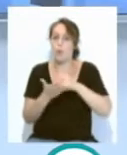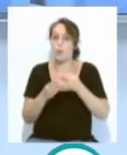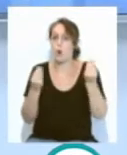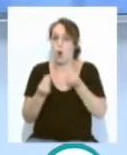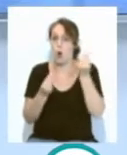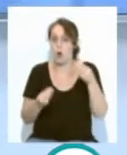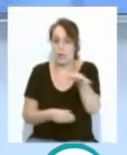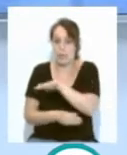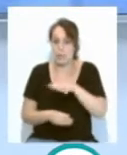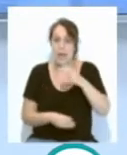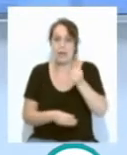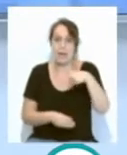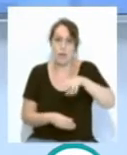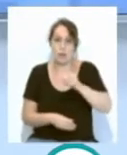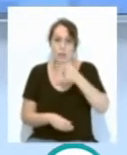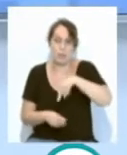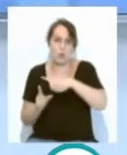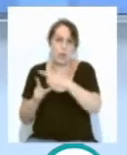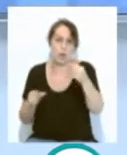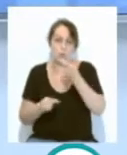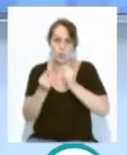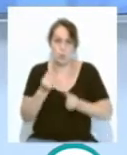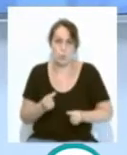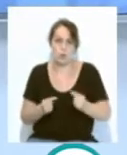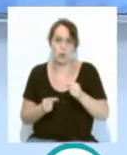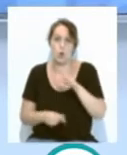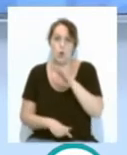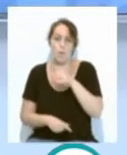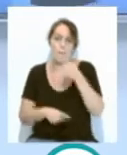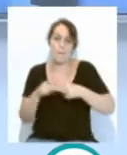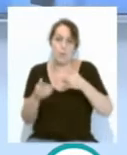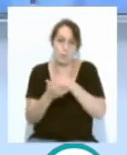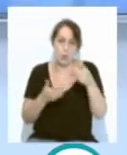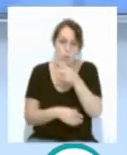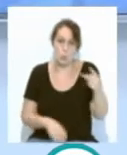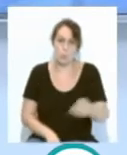instalaciones en el Cano y Puntales por un presupuesto de medio millón de euros.